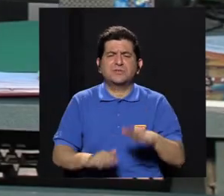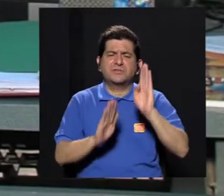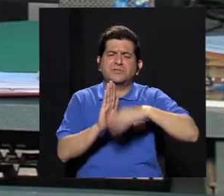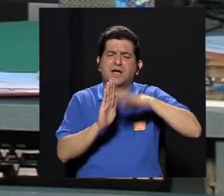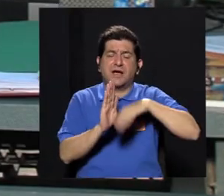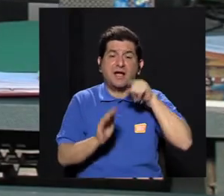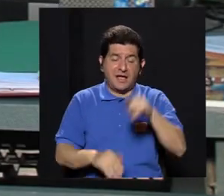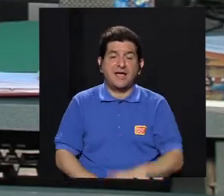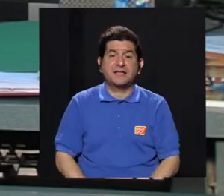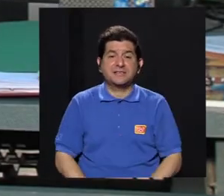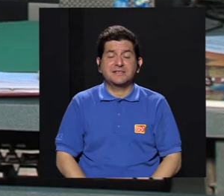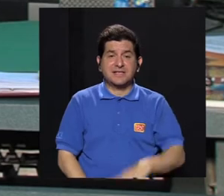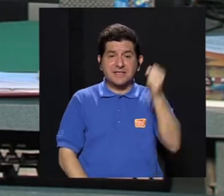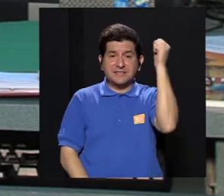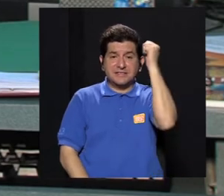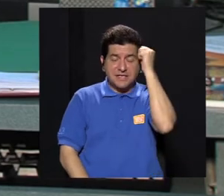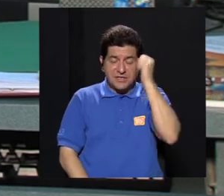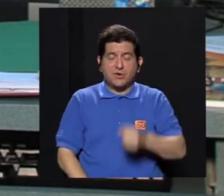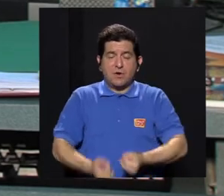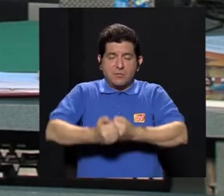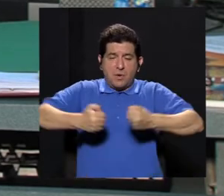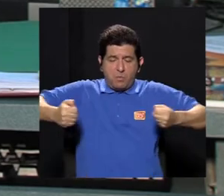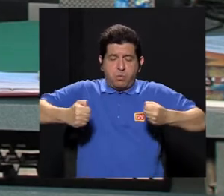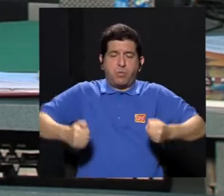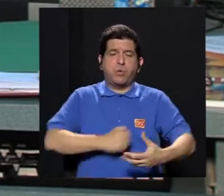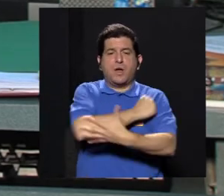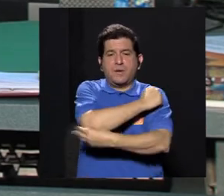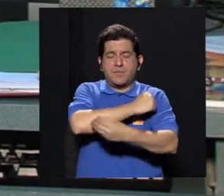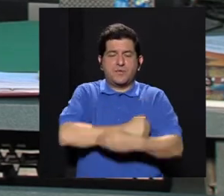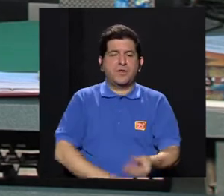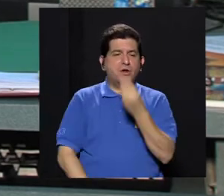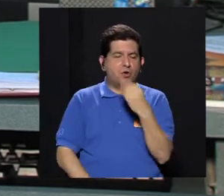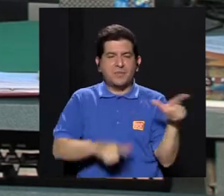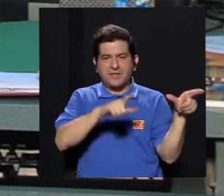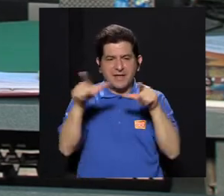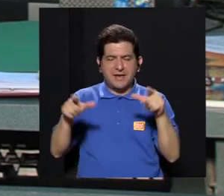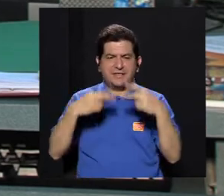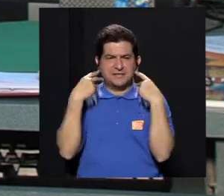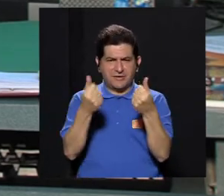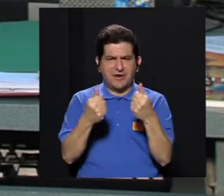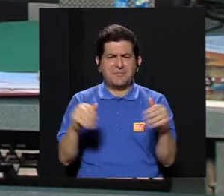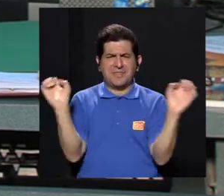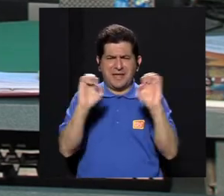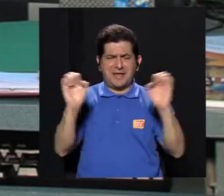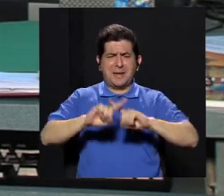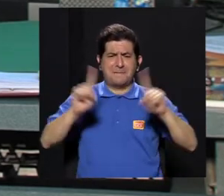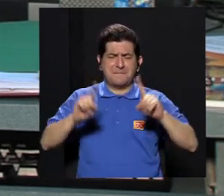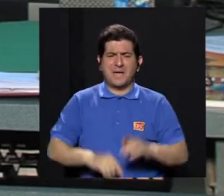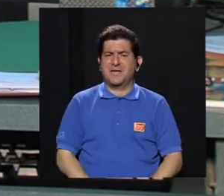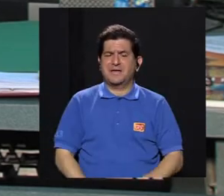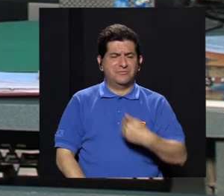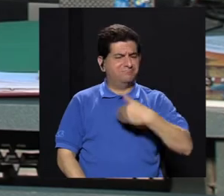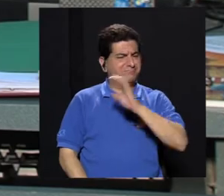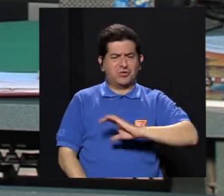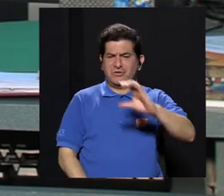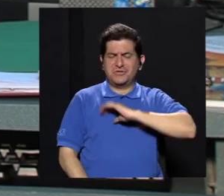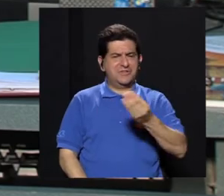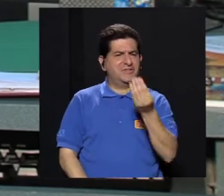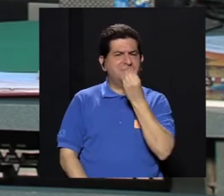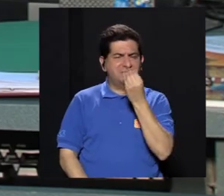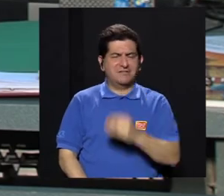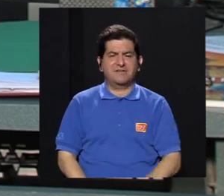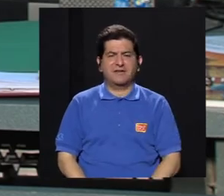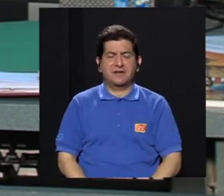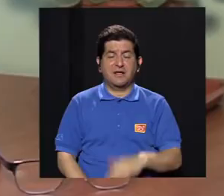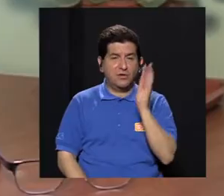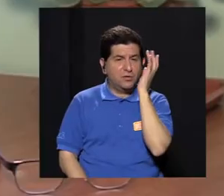baratos y ese es el síndrome de la obesidad de la pobreza. Comida disponible, rápida, altamente energética, pero baja en